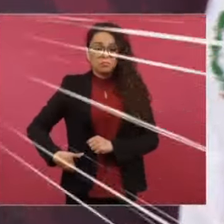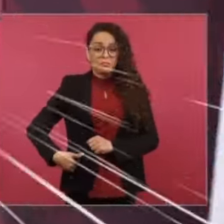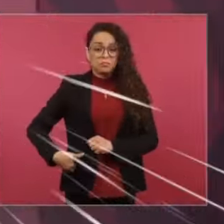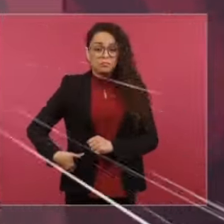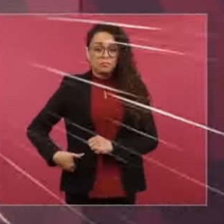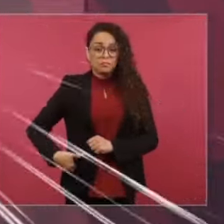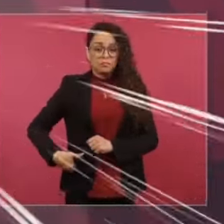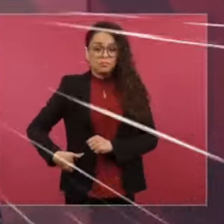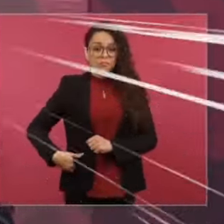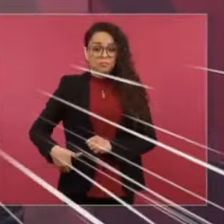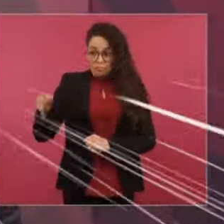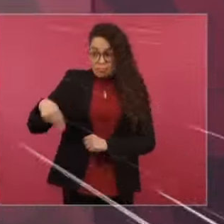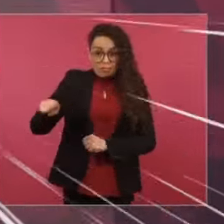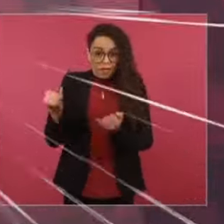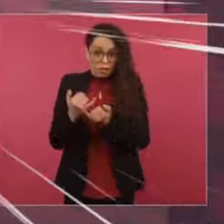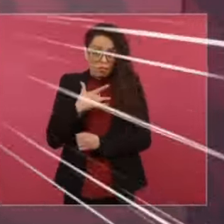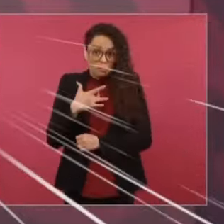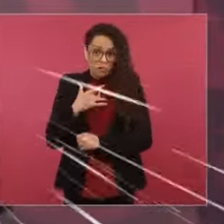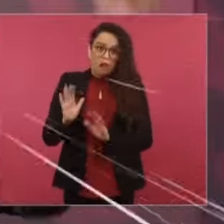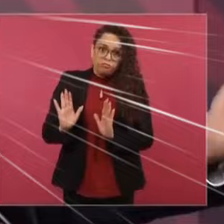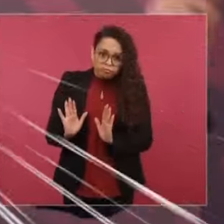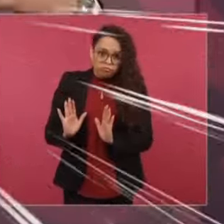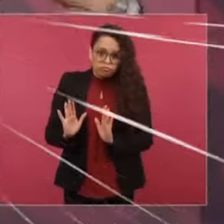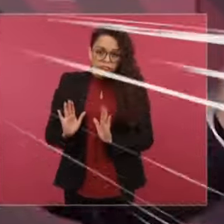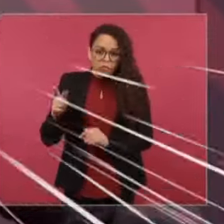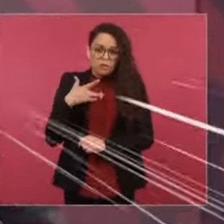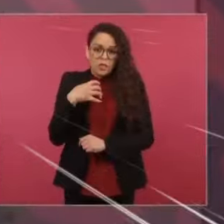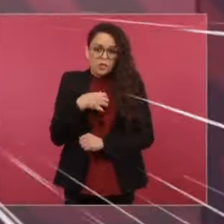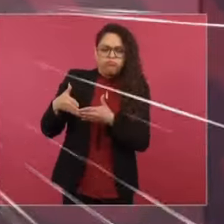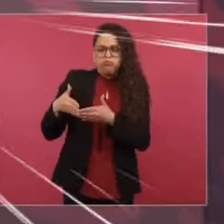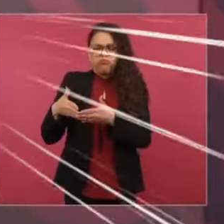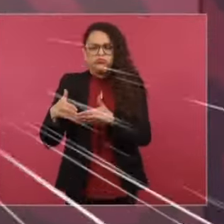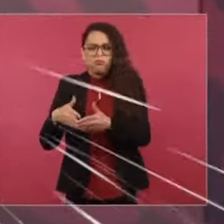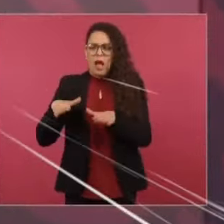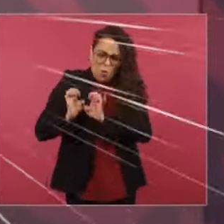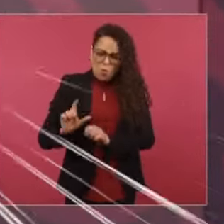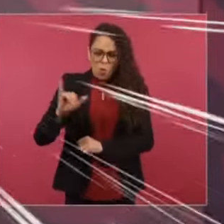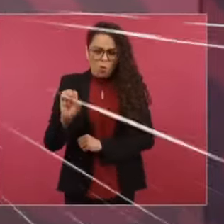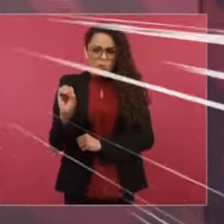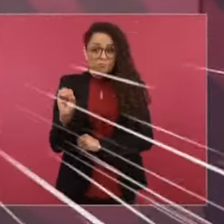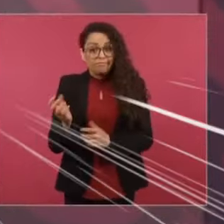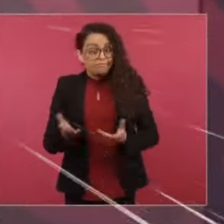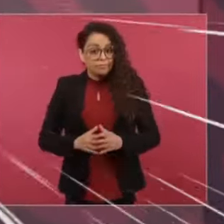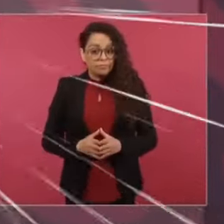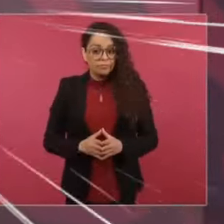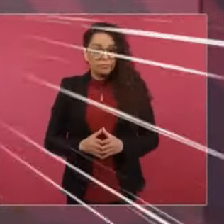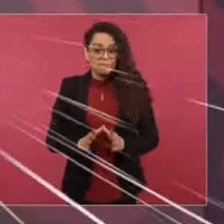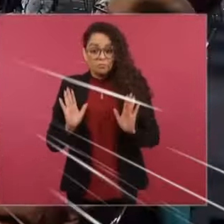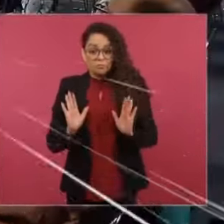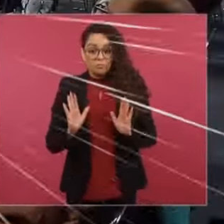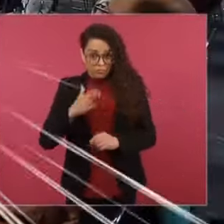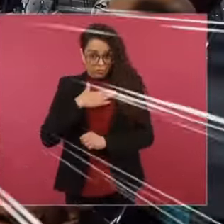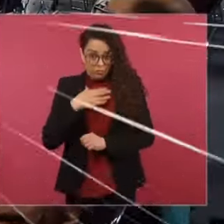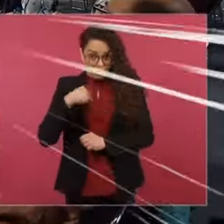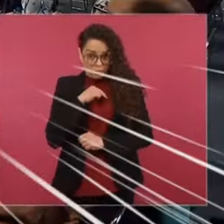sientan también una gran satisfacción. De andar en sus yates y en sus aviones privados, en sus mansiones. Bueno, nosotros también